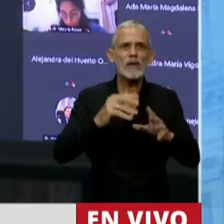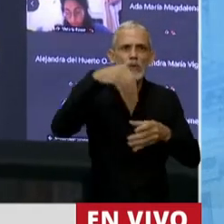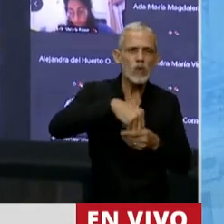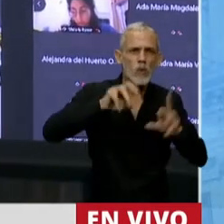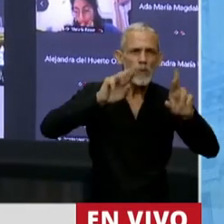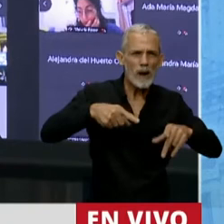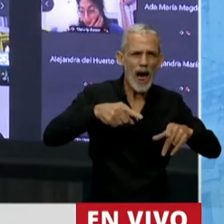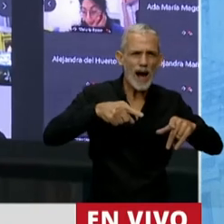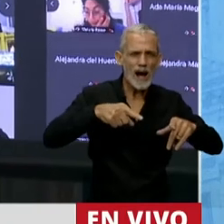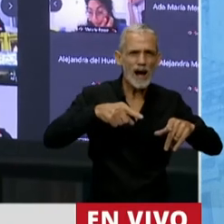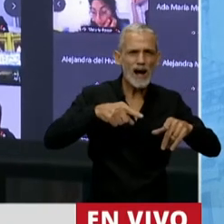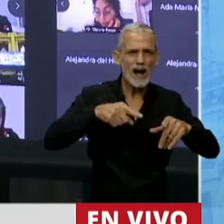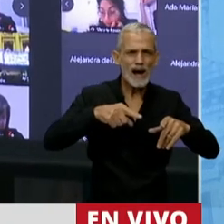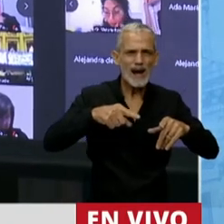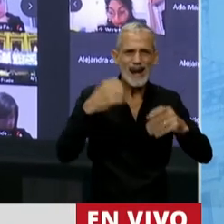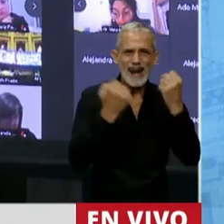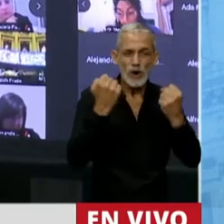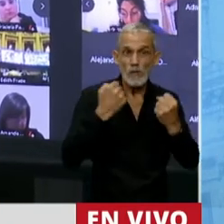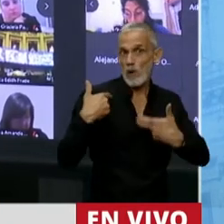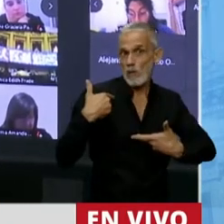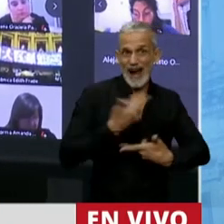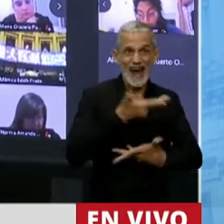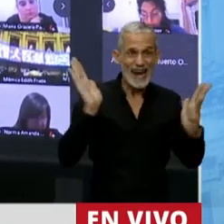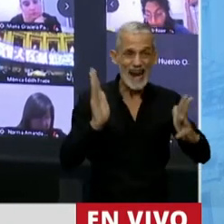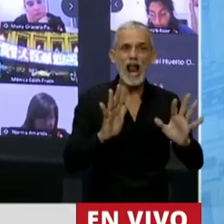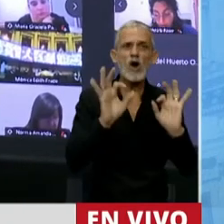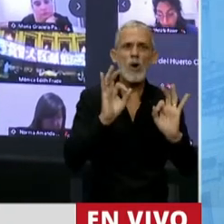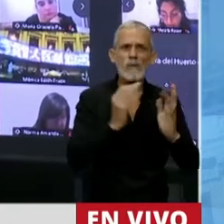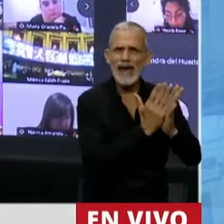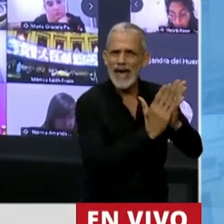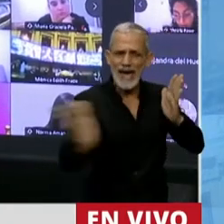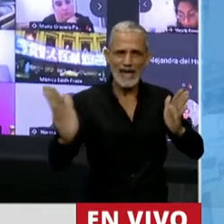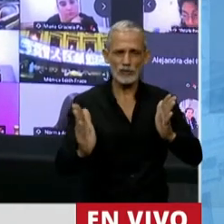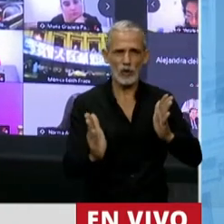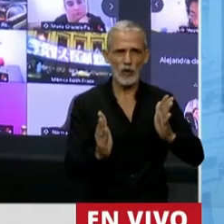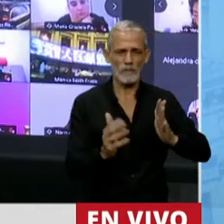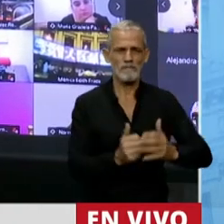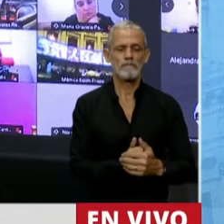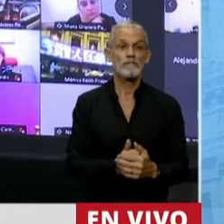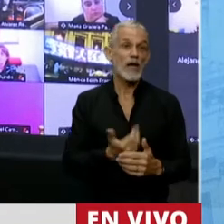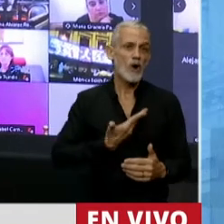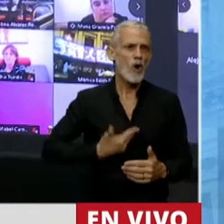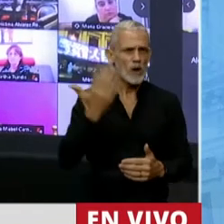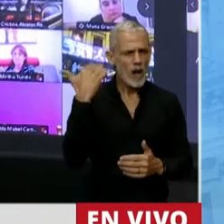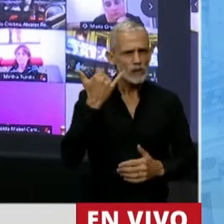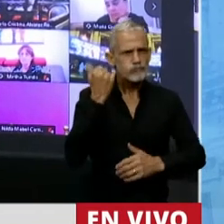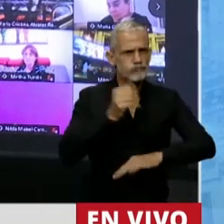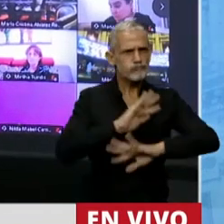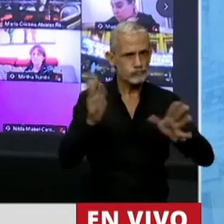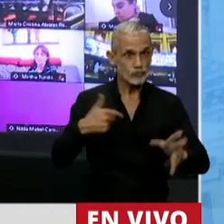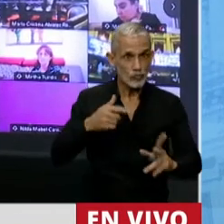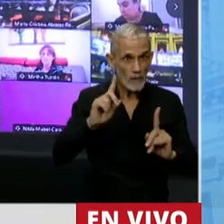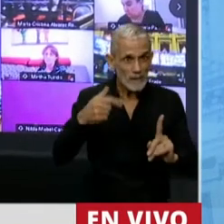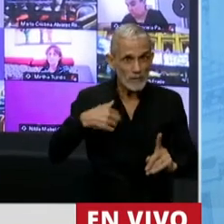global, de un programa económico más completo. El gobierno ya lo ha manifestado y yo mismo he